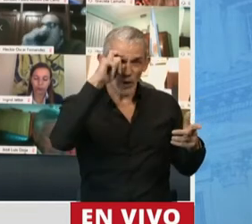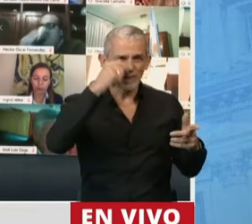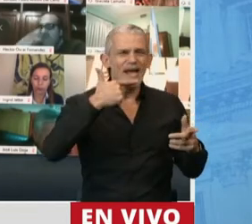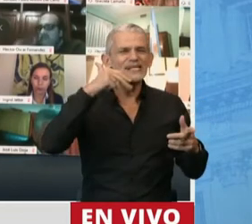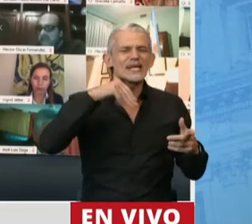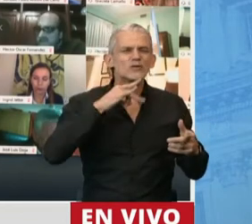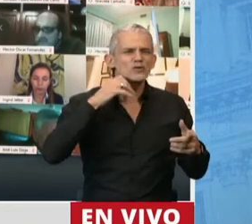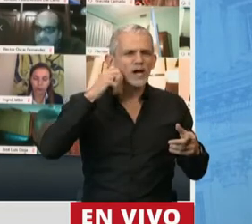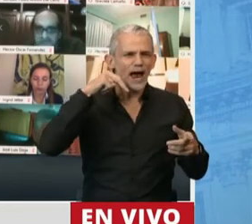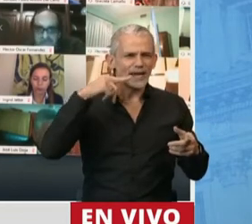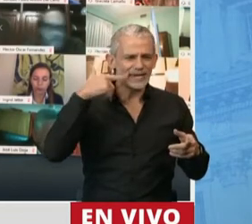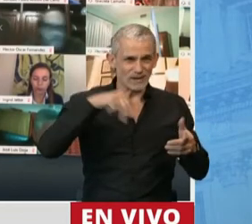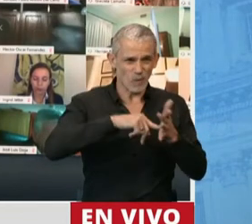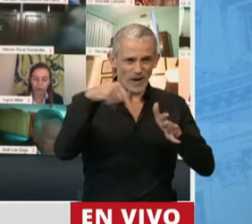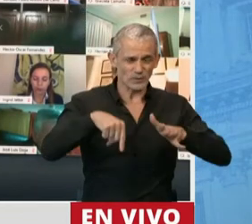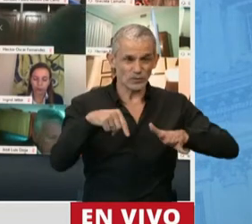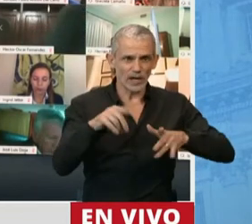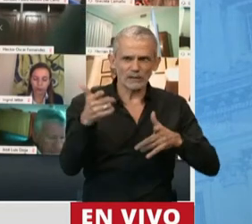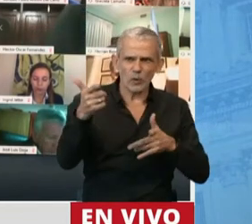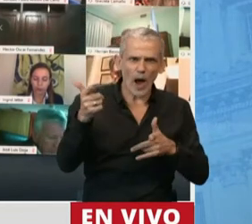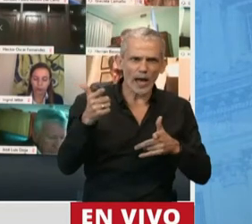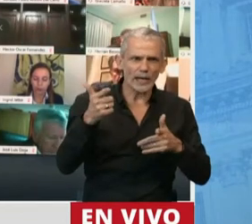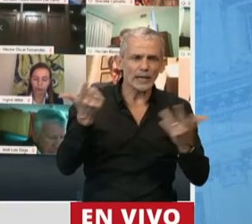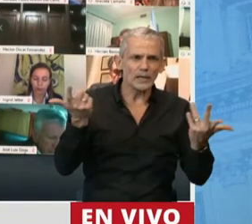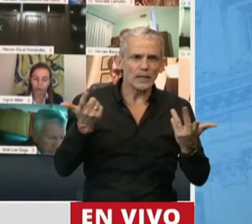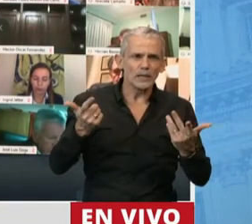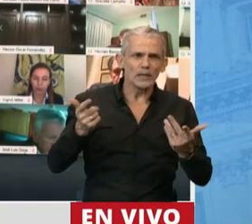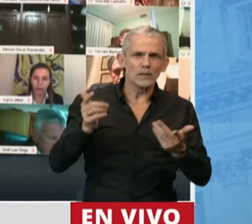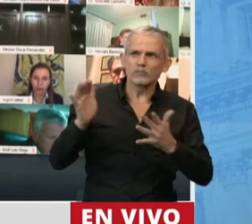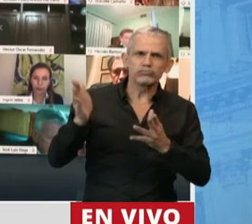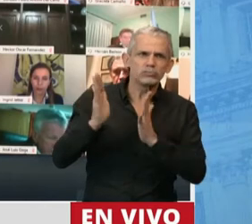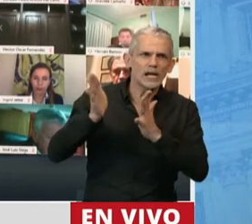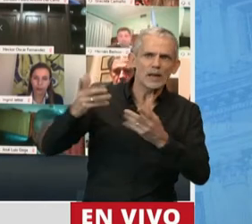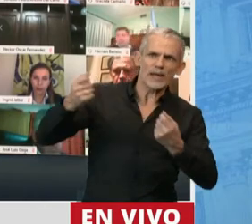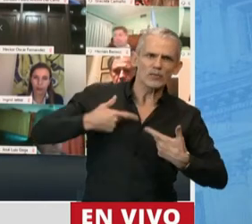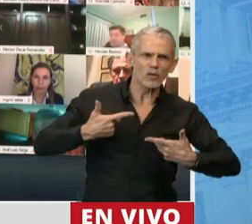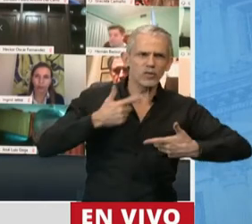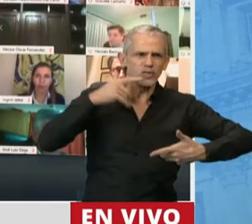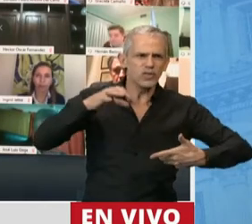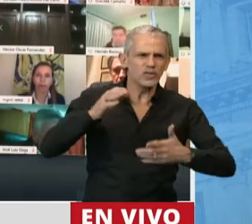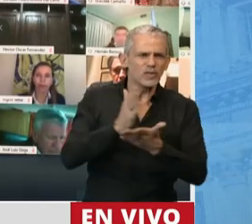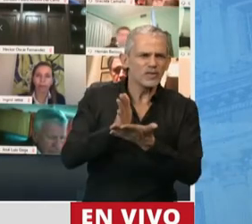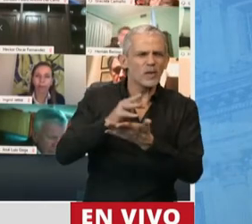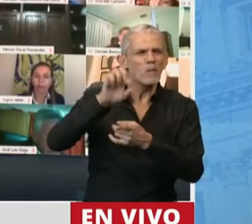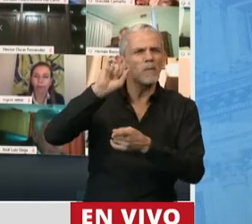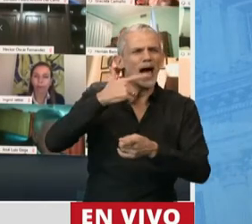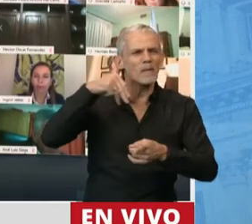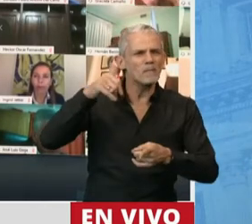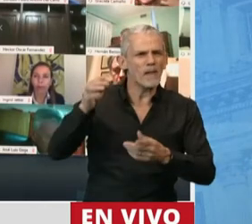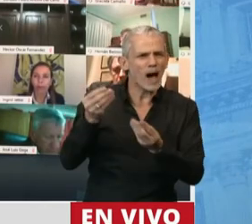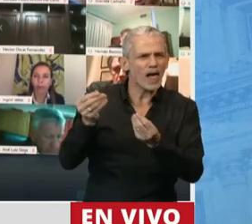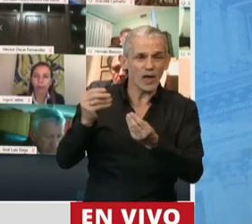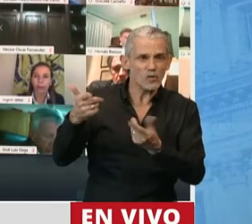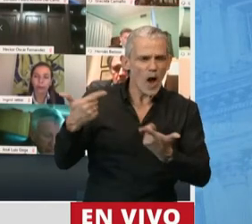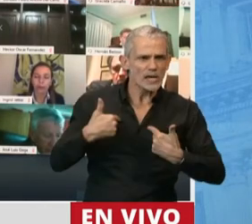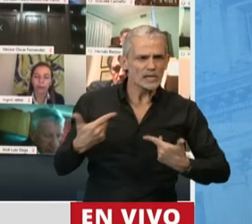Santo Yali en la Ciudad de Buenos Aires. Y creo que esto es un elemento más que positivo, como